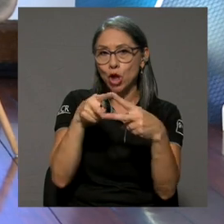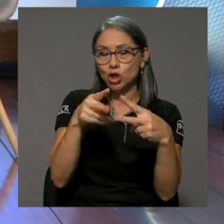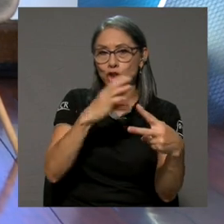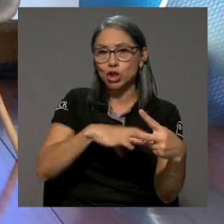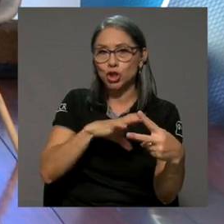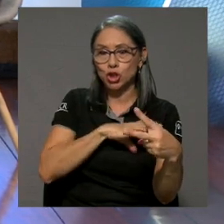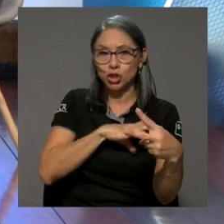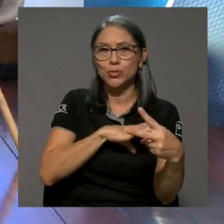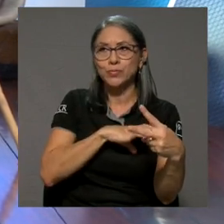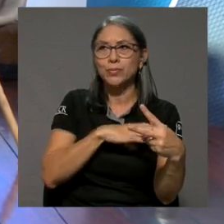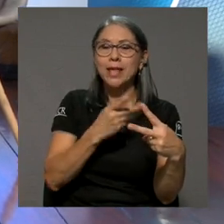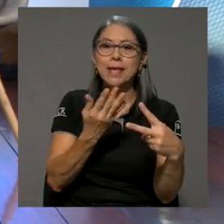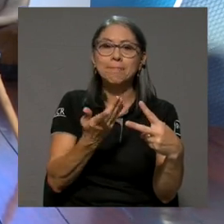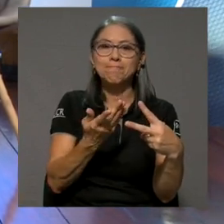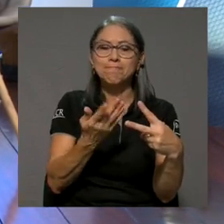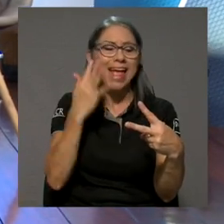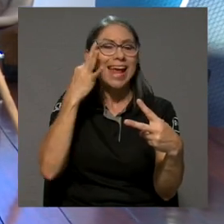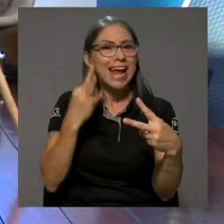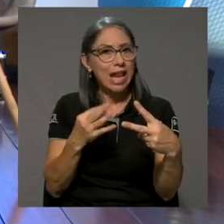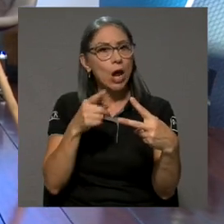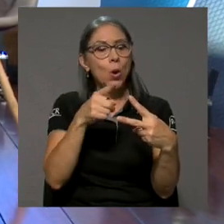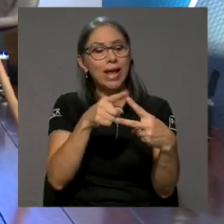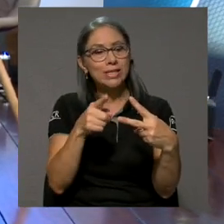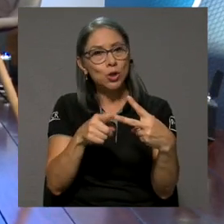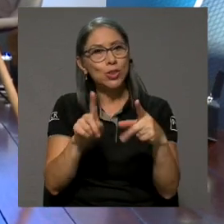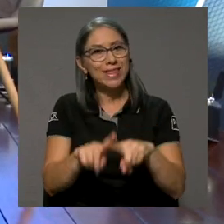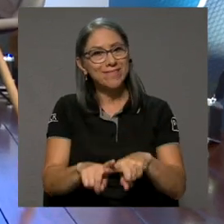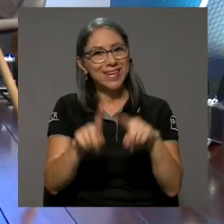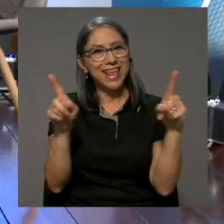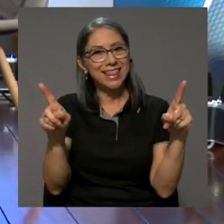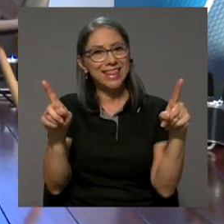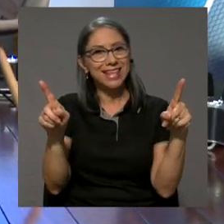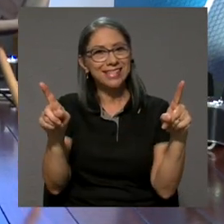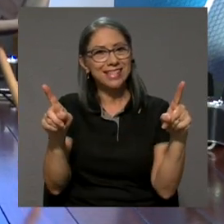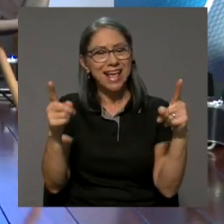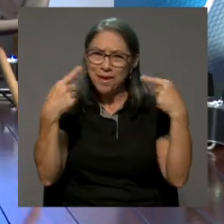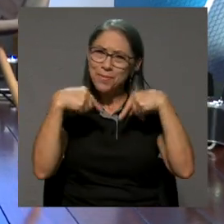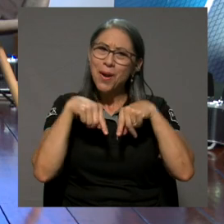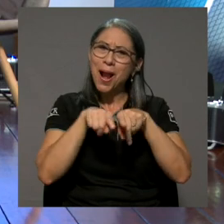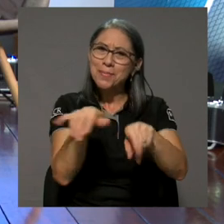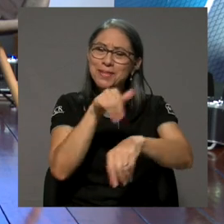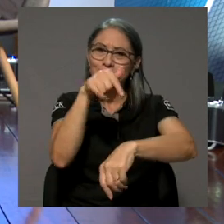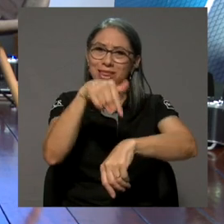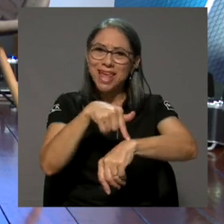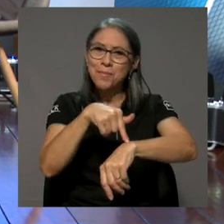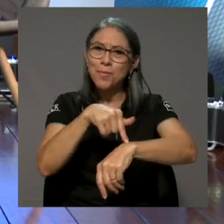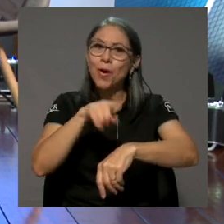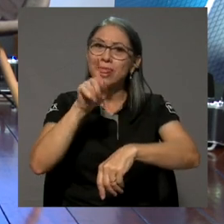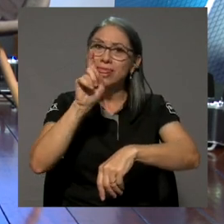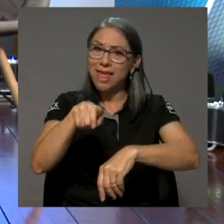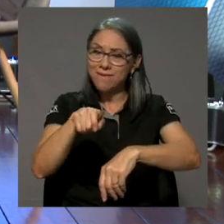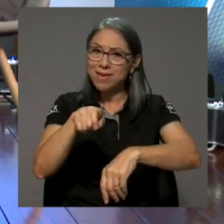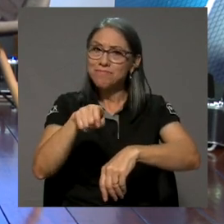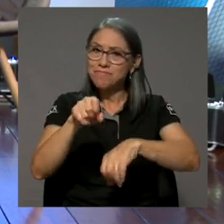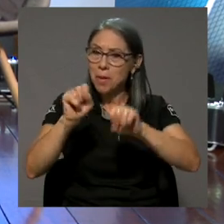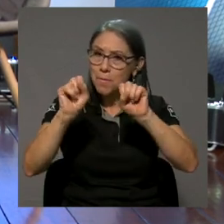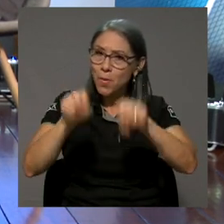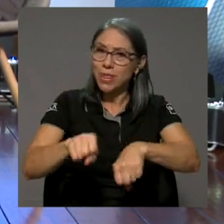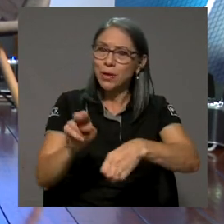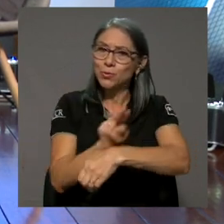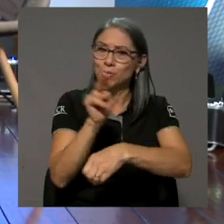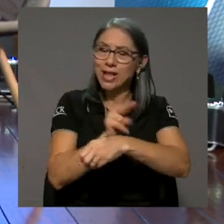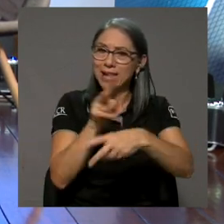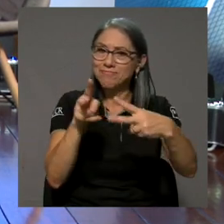aspectos sumamente... Creo que son diferentes, pero al mismo tiempo hay que poder